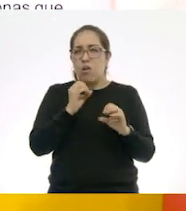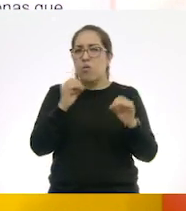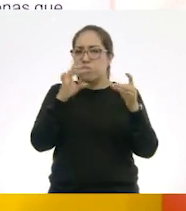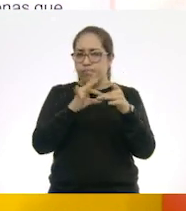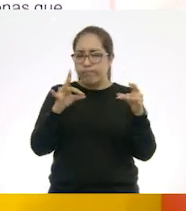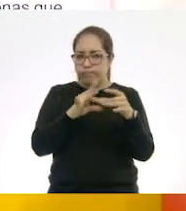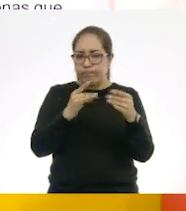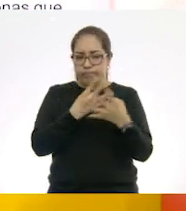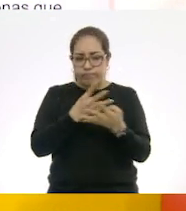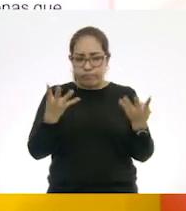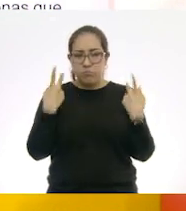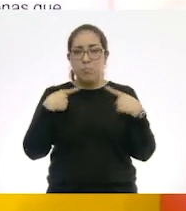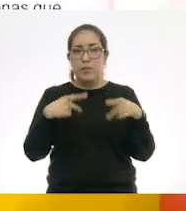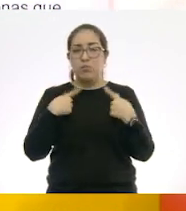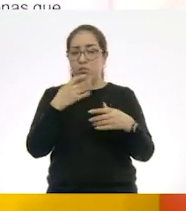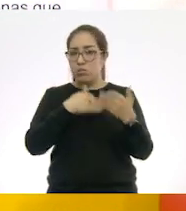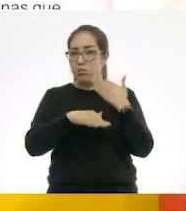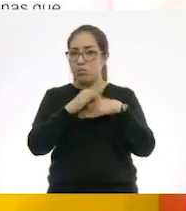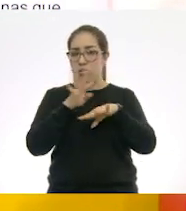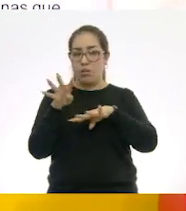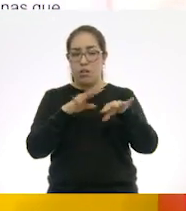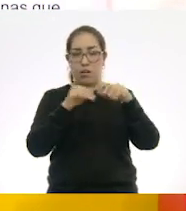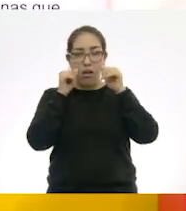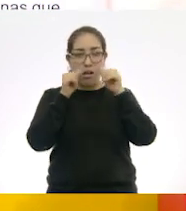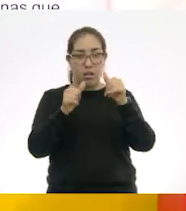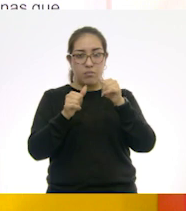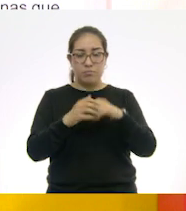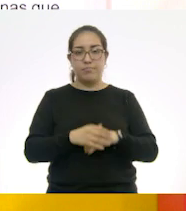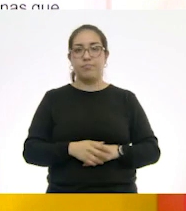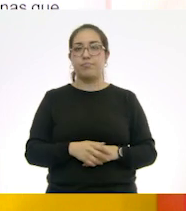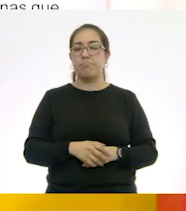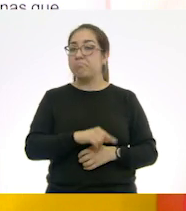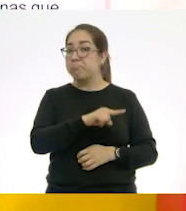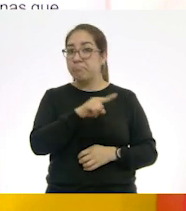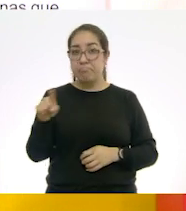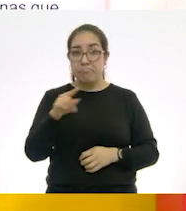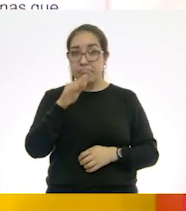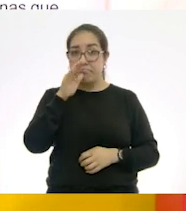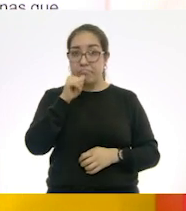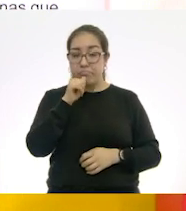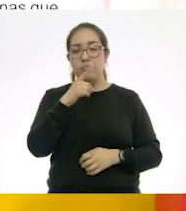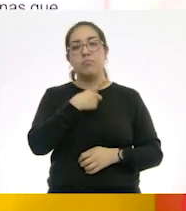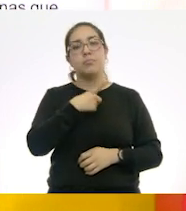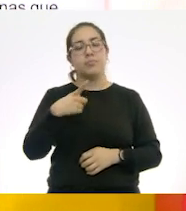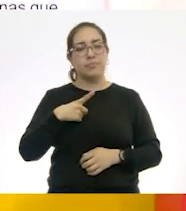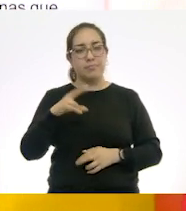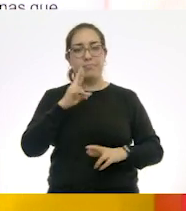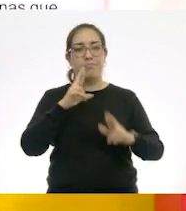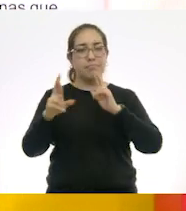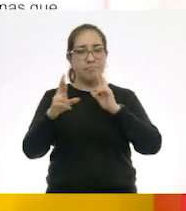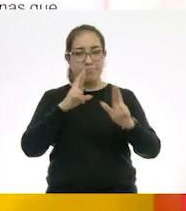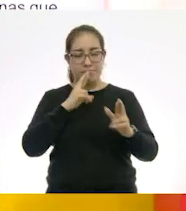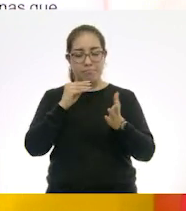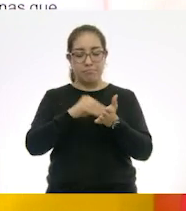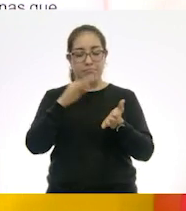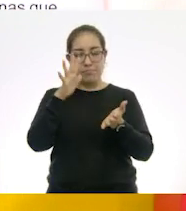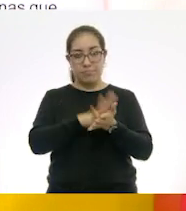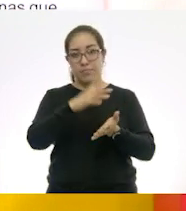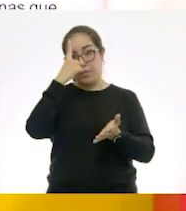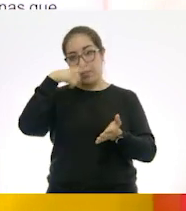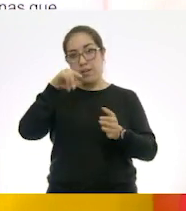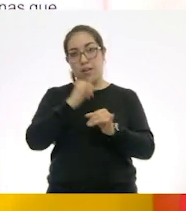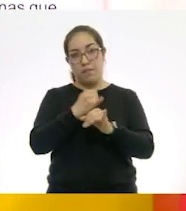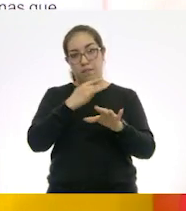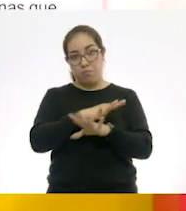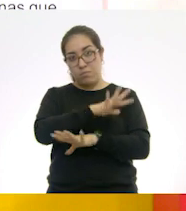que escuchan. Si no es posible, contestar a preguntas. Anótalas para buscar información